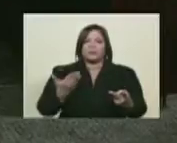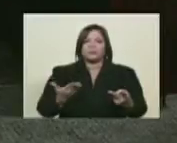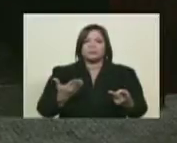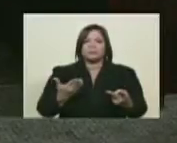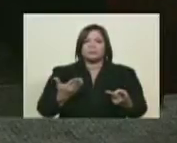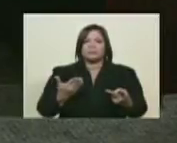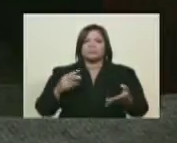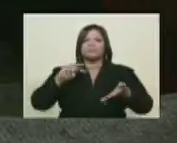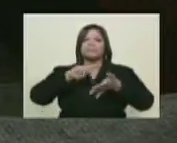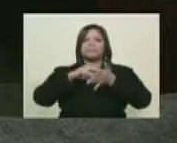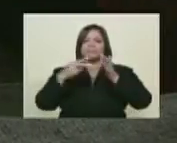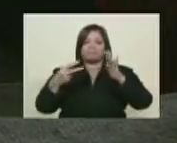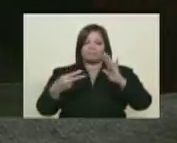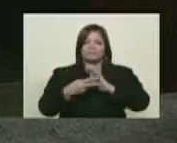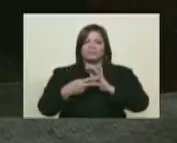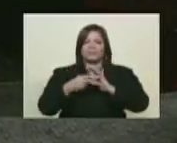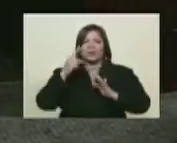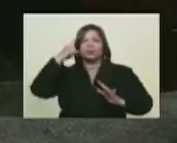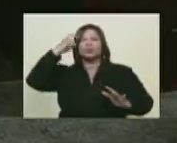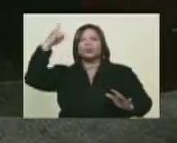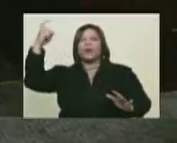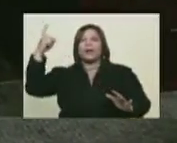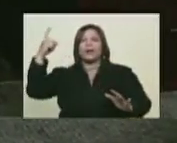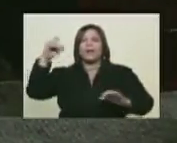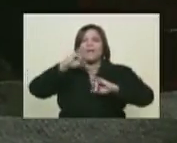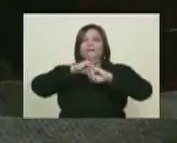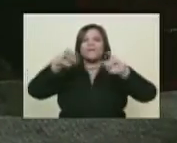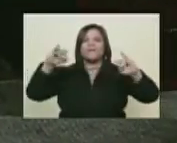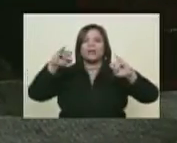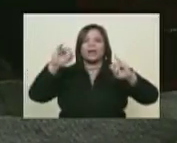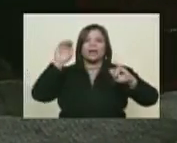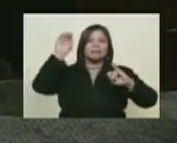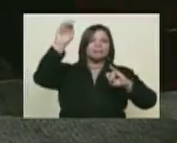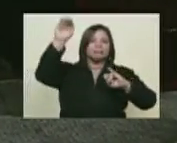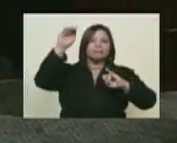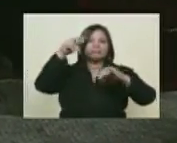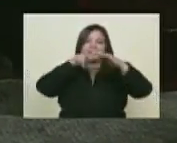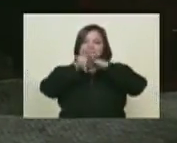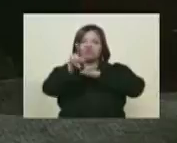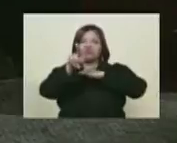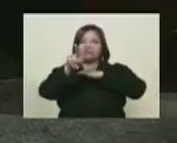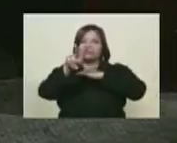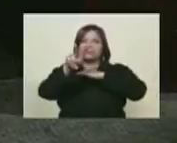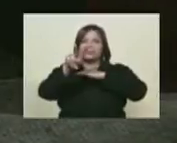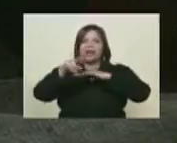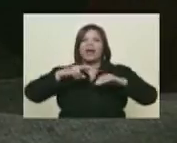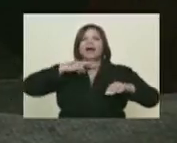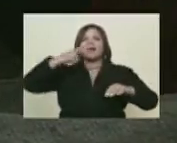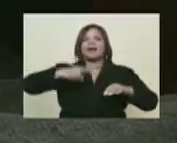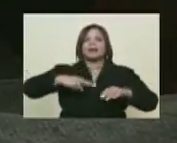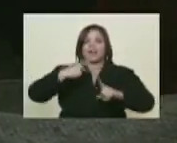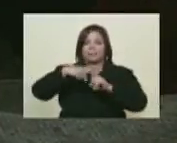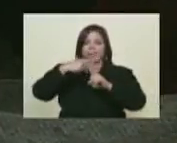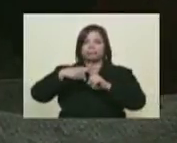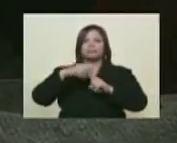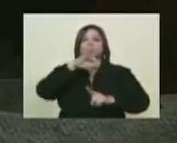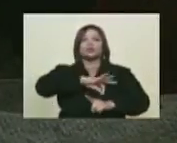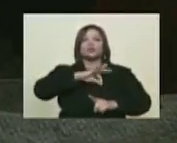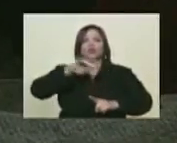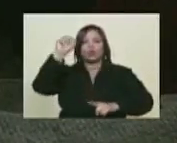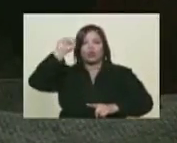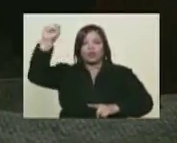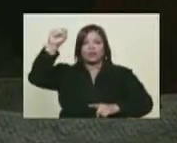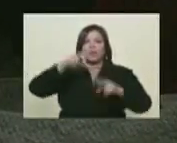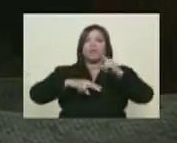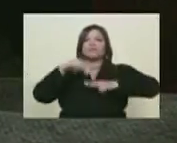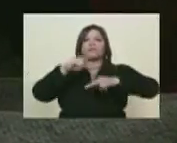lo que es el sueño final y más allá de la utopía, la realidad posible del socialismo que estamos construyendo en